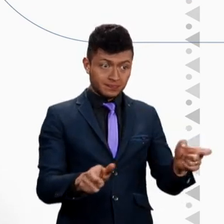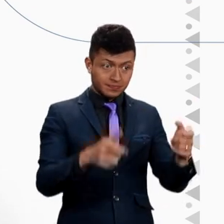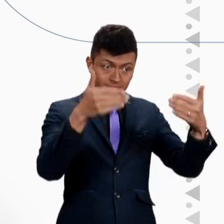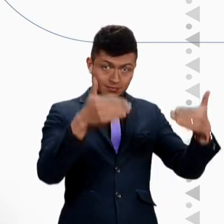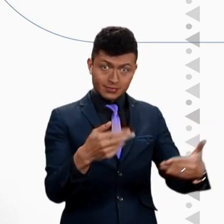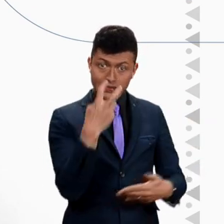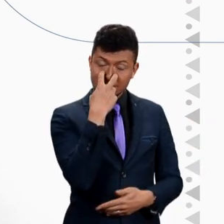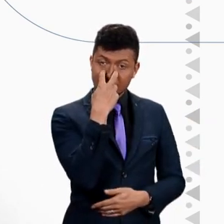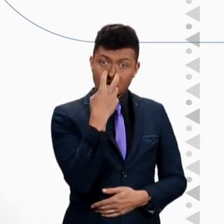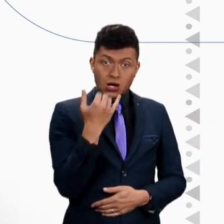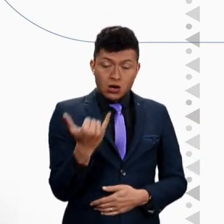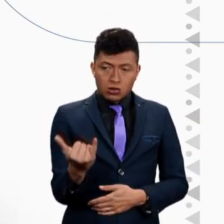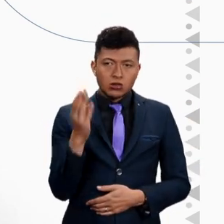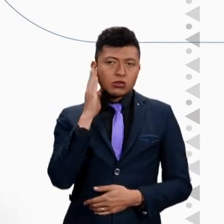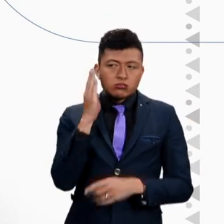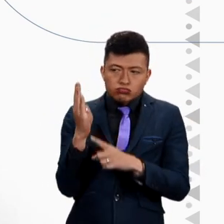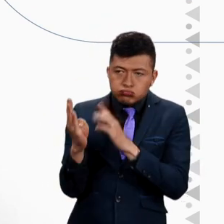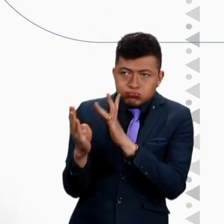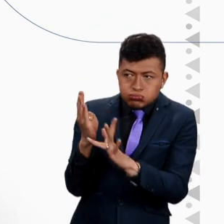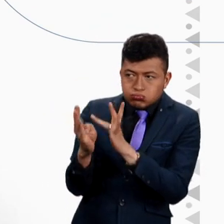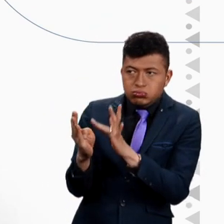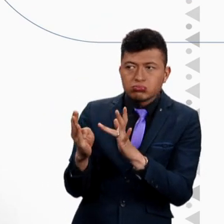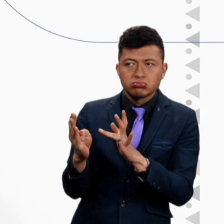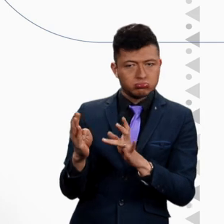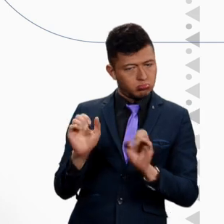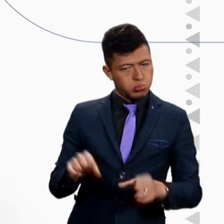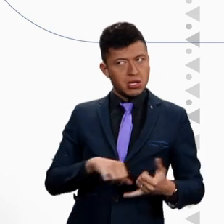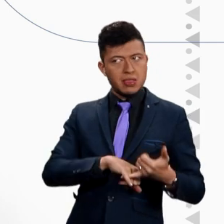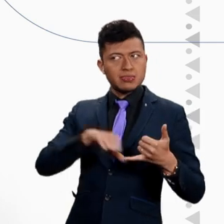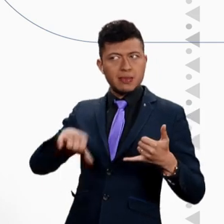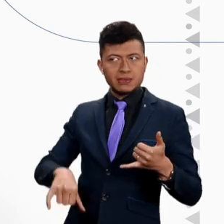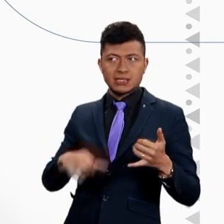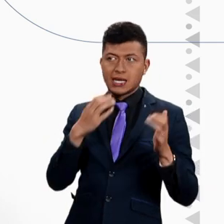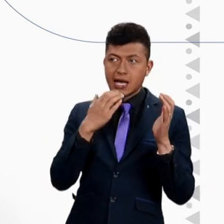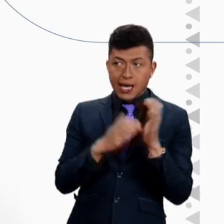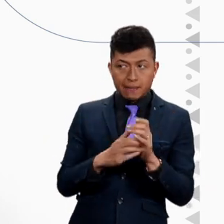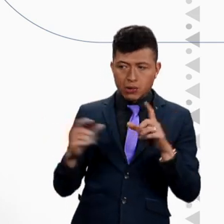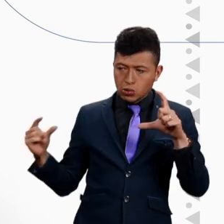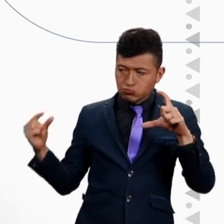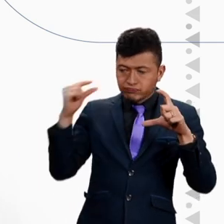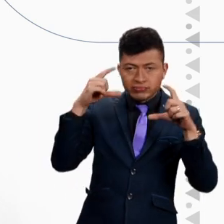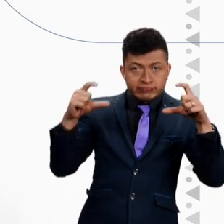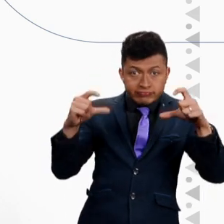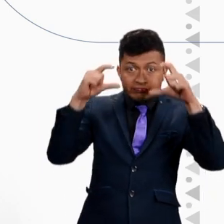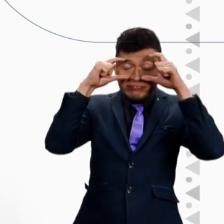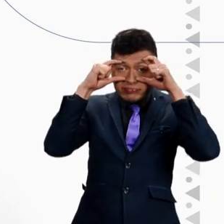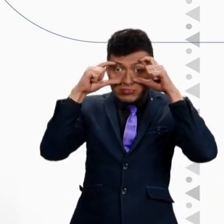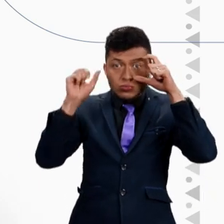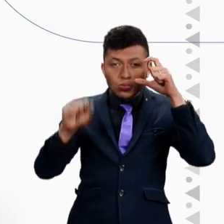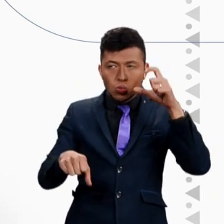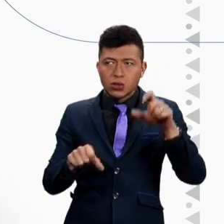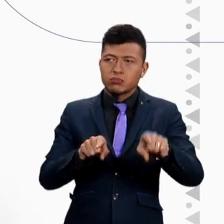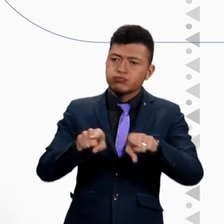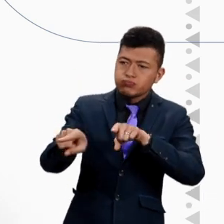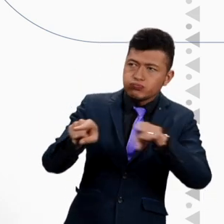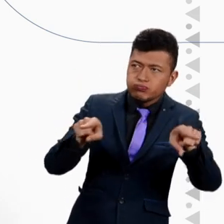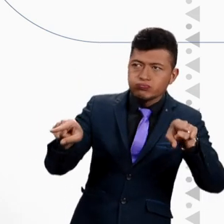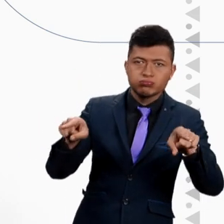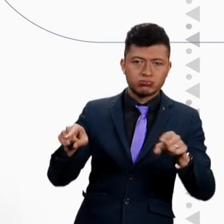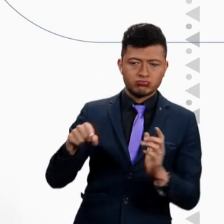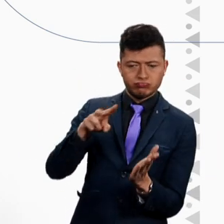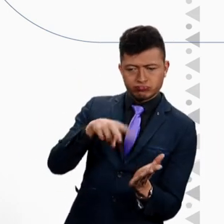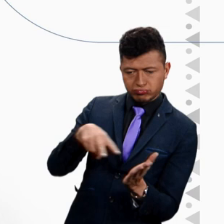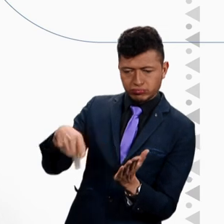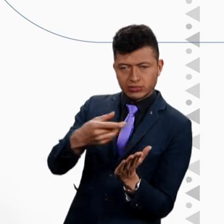Para las personas con discapacidad visual, los dispositivos portátiles les ayudan a ganar independencia. Por ejemplo, se instalan en las gafas, así pueden